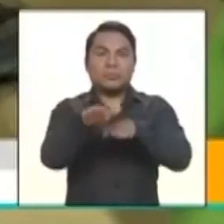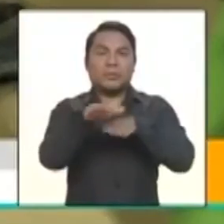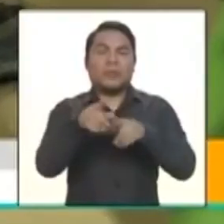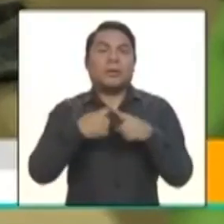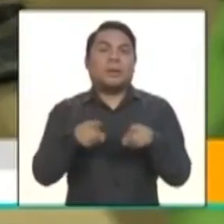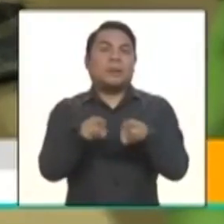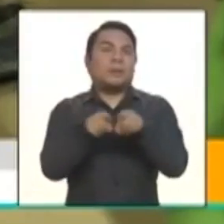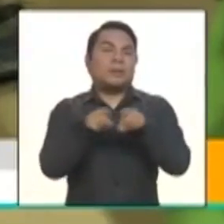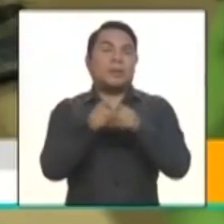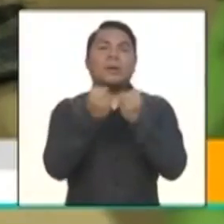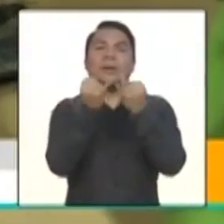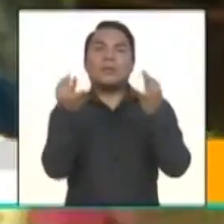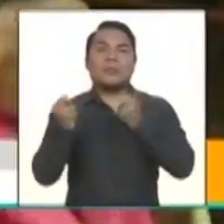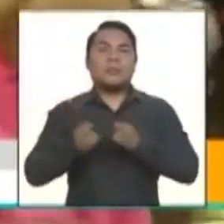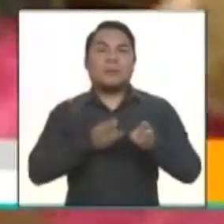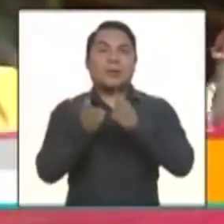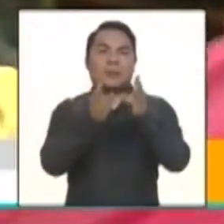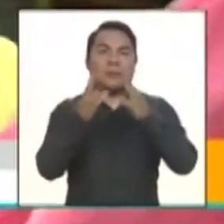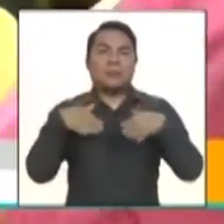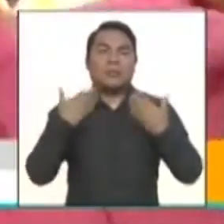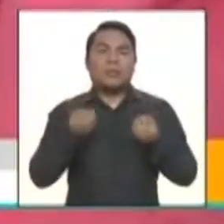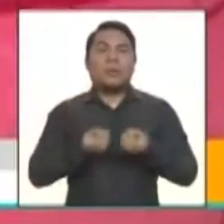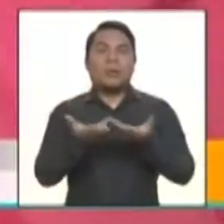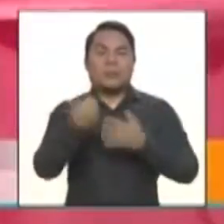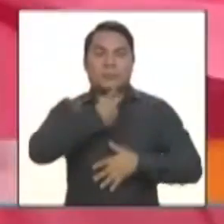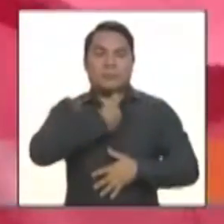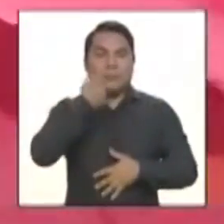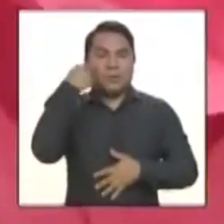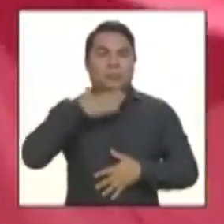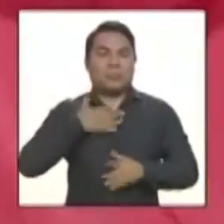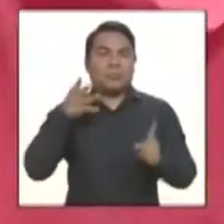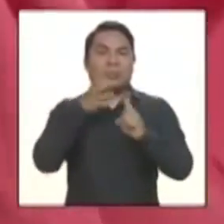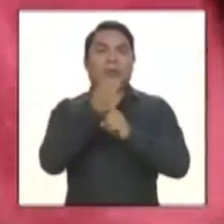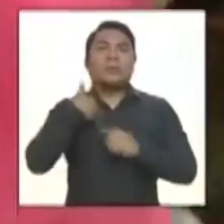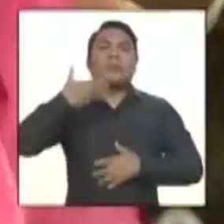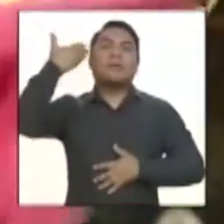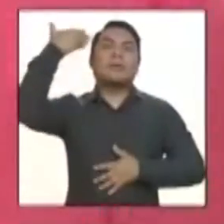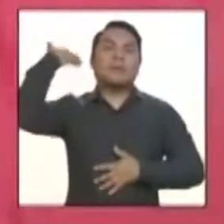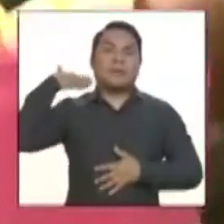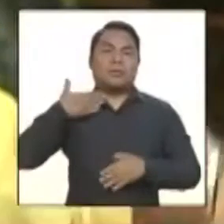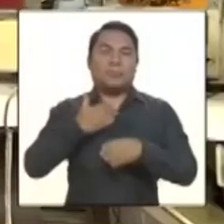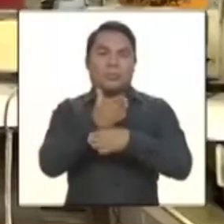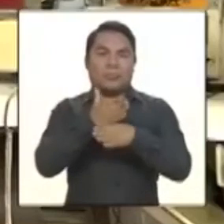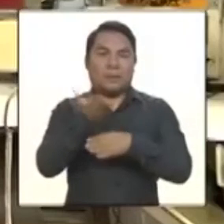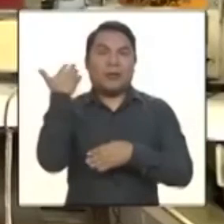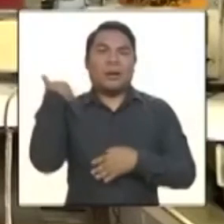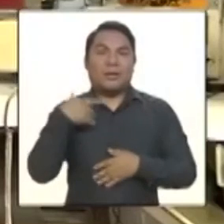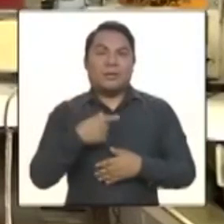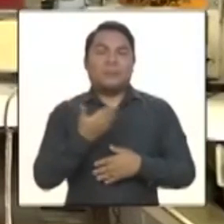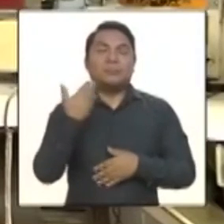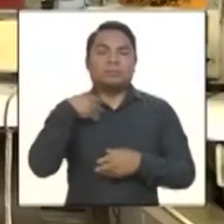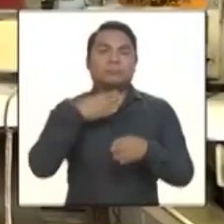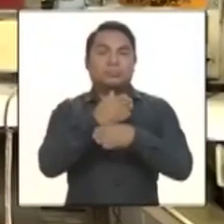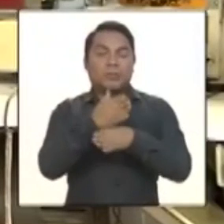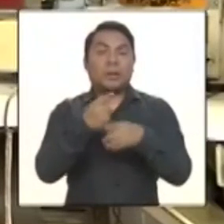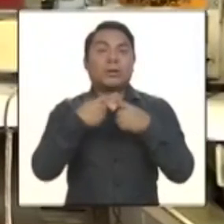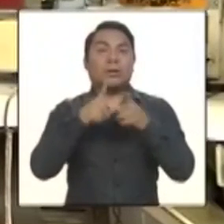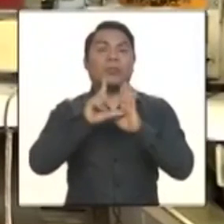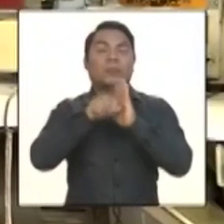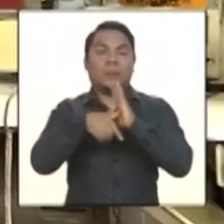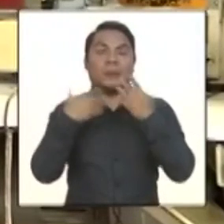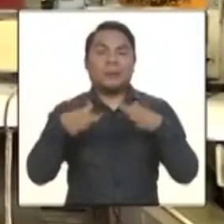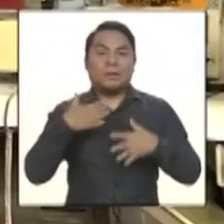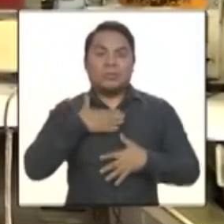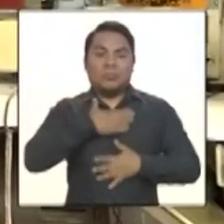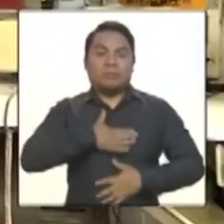de alguna manera aportando para mí mismo. Fue carpintero antes del 91. A raíz de ese